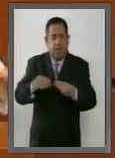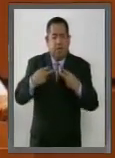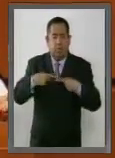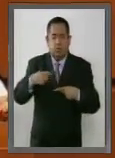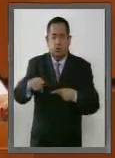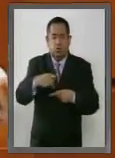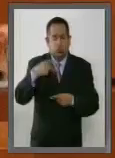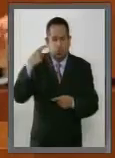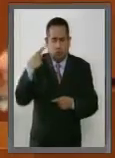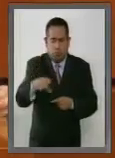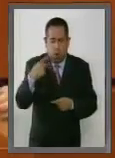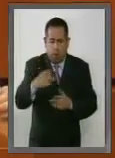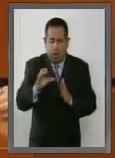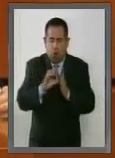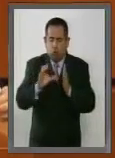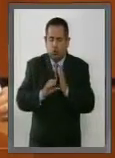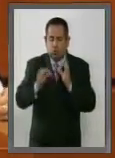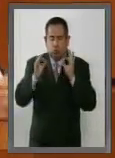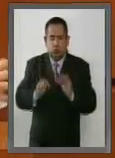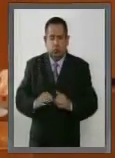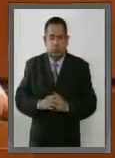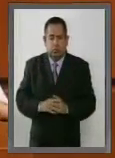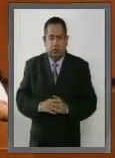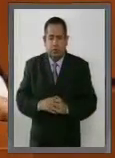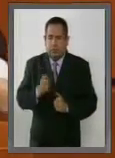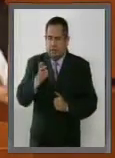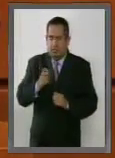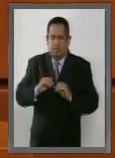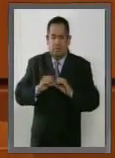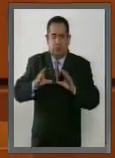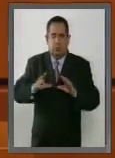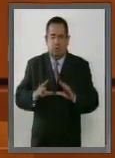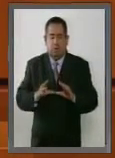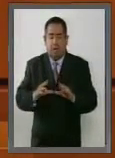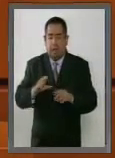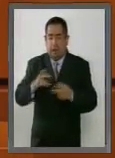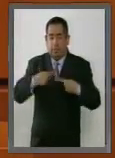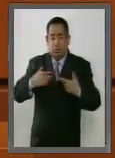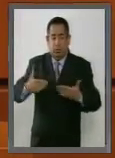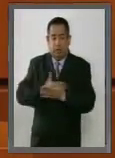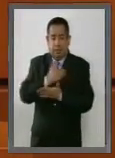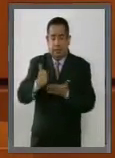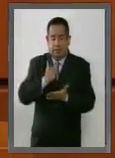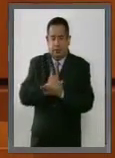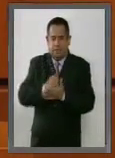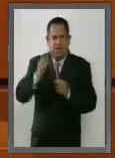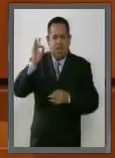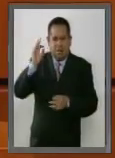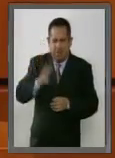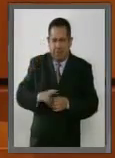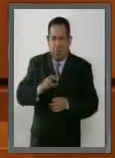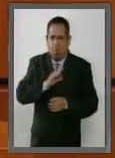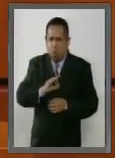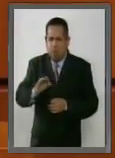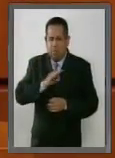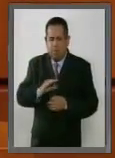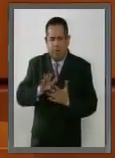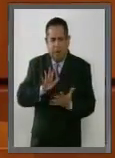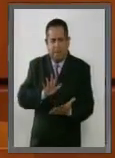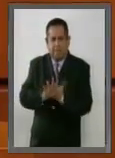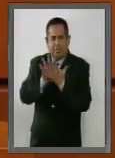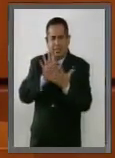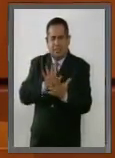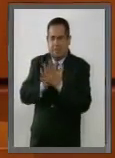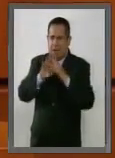su propia constitución. Y definitivamente que los capitalinos realmente puedan ser parte